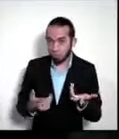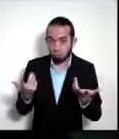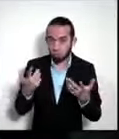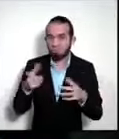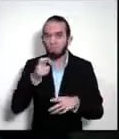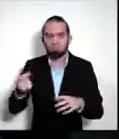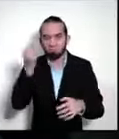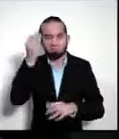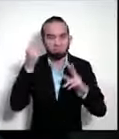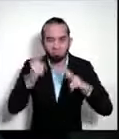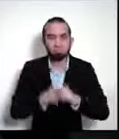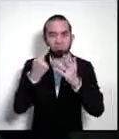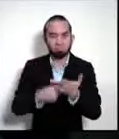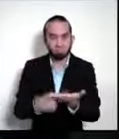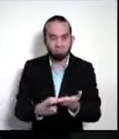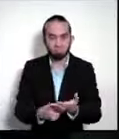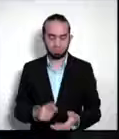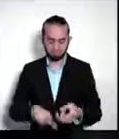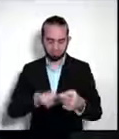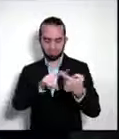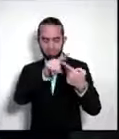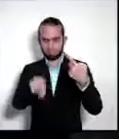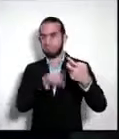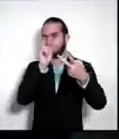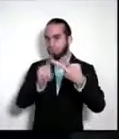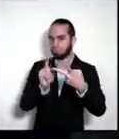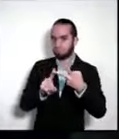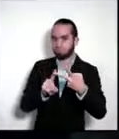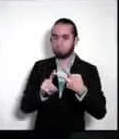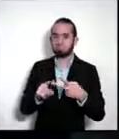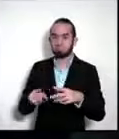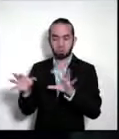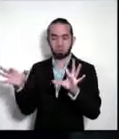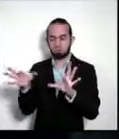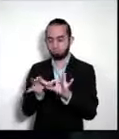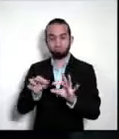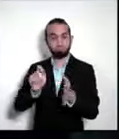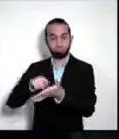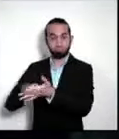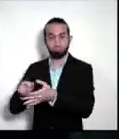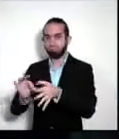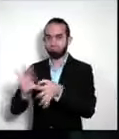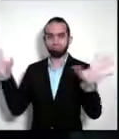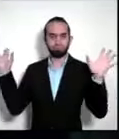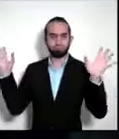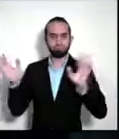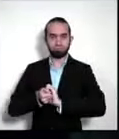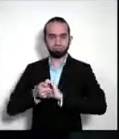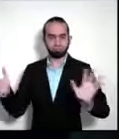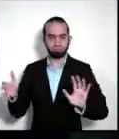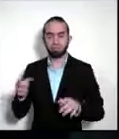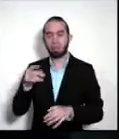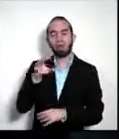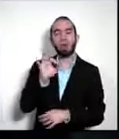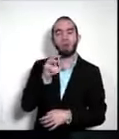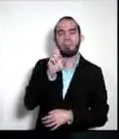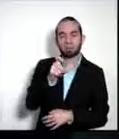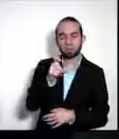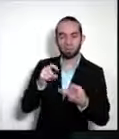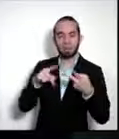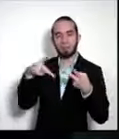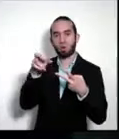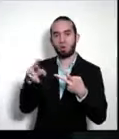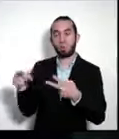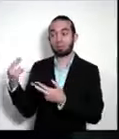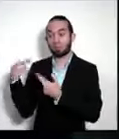Y lo segundo es, se rompe este contrato, las funciones las asume Comex y Procómer es lo que nos están diciendo. Ustedes le pueden asegurar a Costa